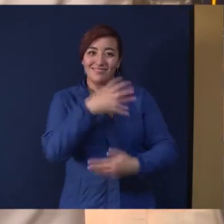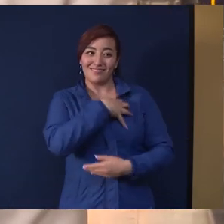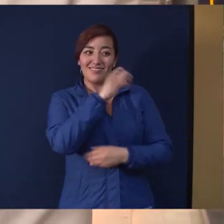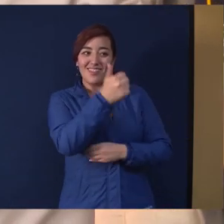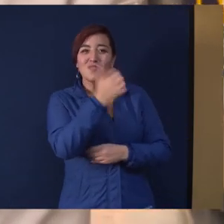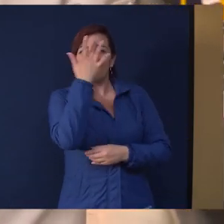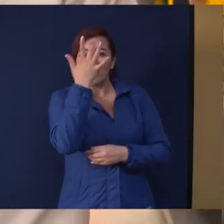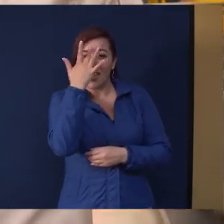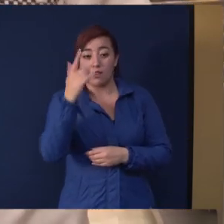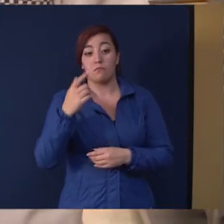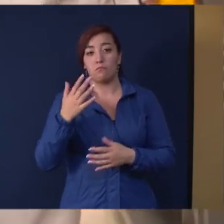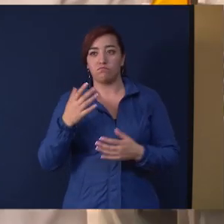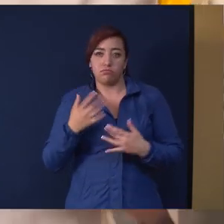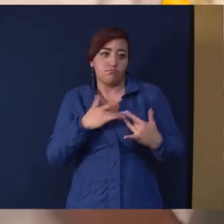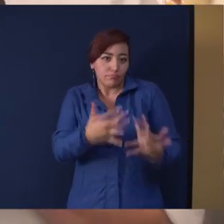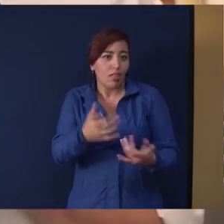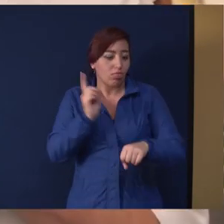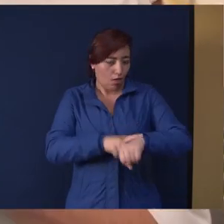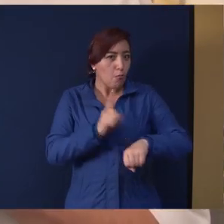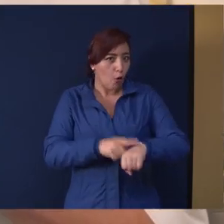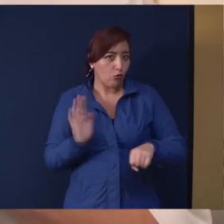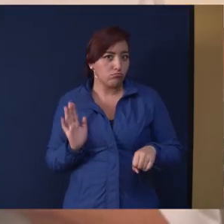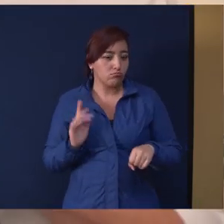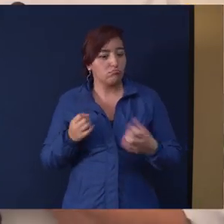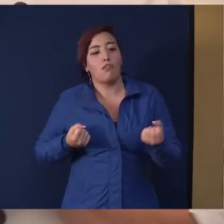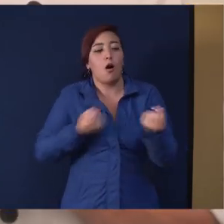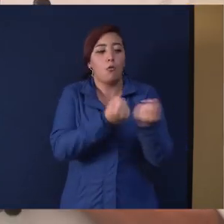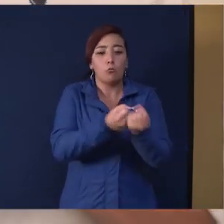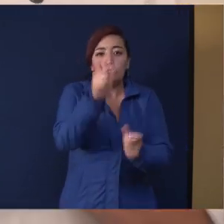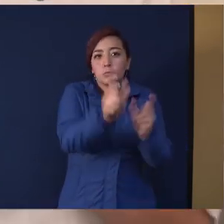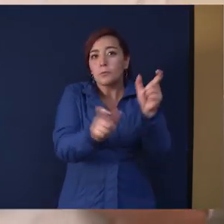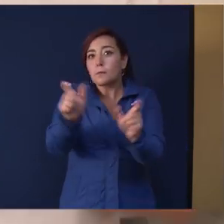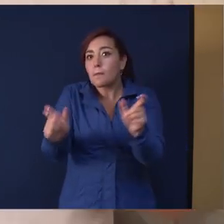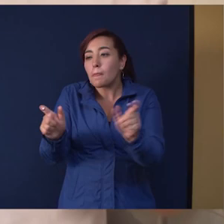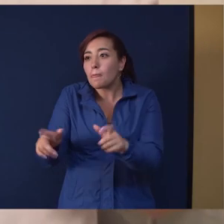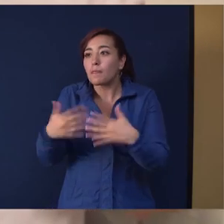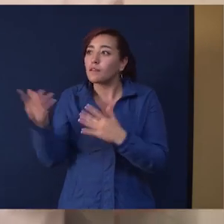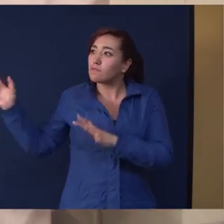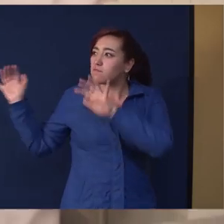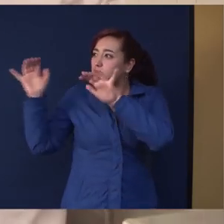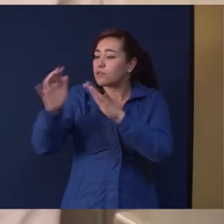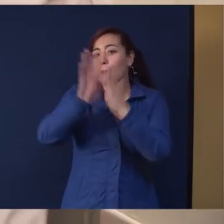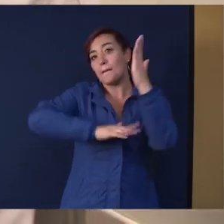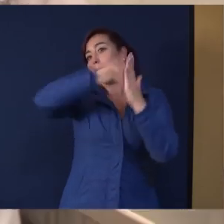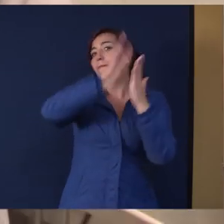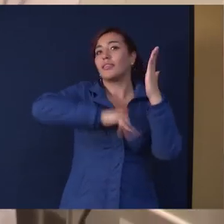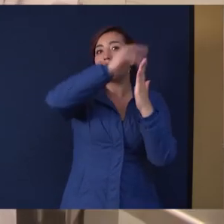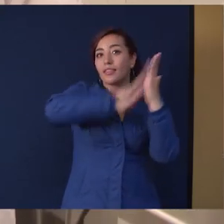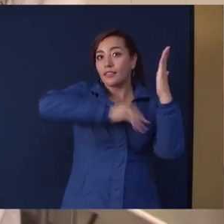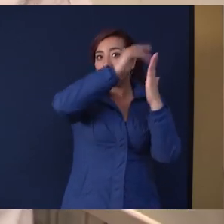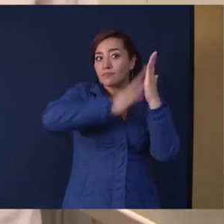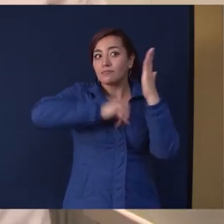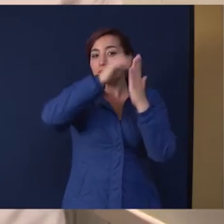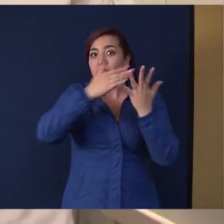regalando en parte nuestro tiempo apoyando a todas las personas que vinieron a pintar,